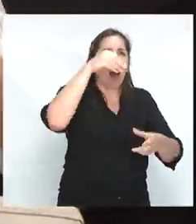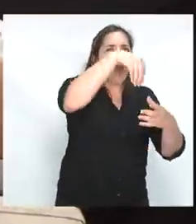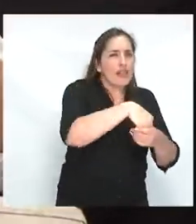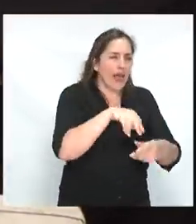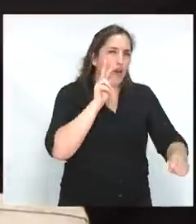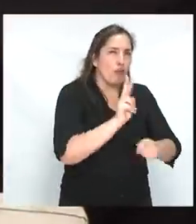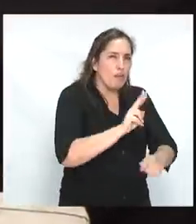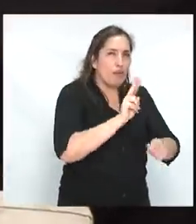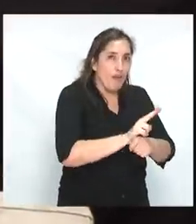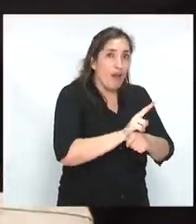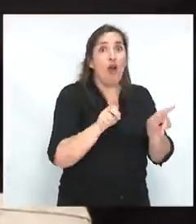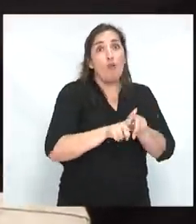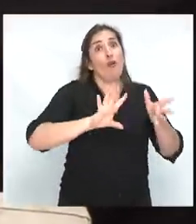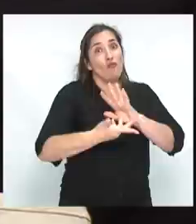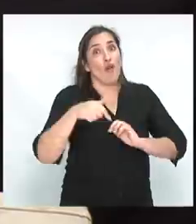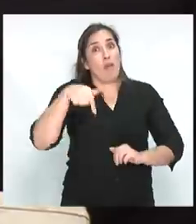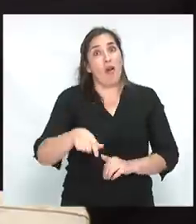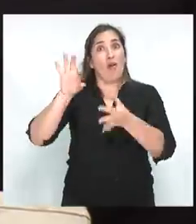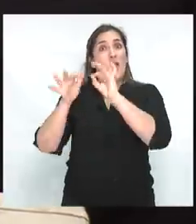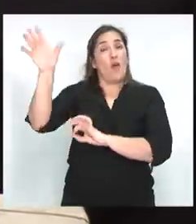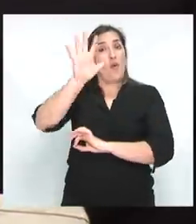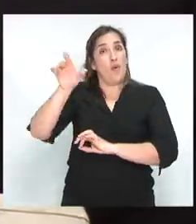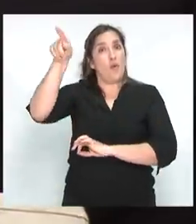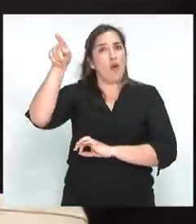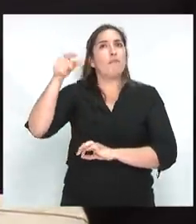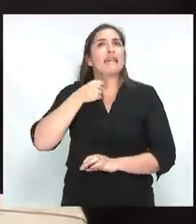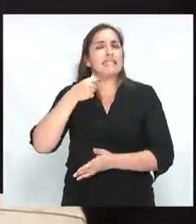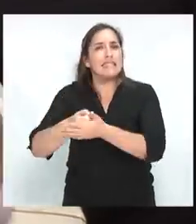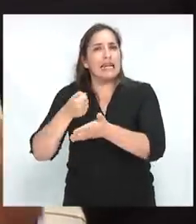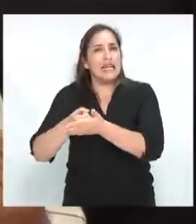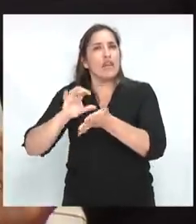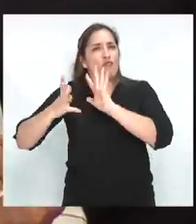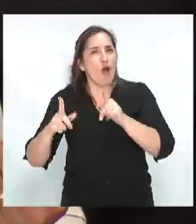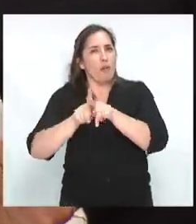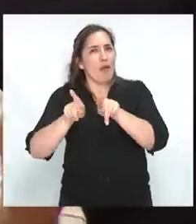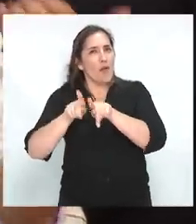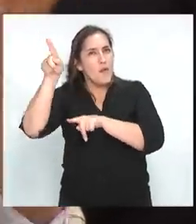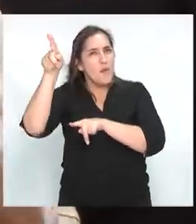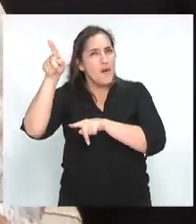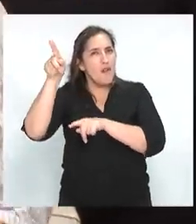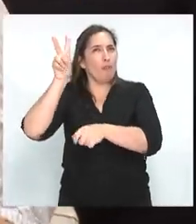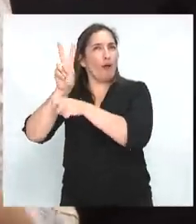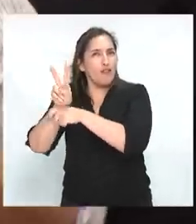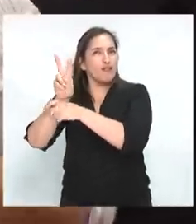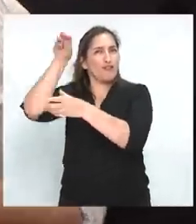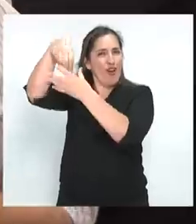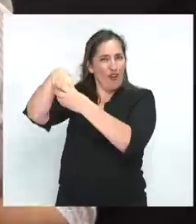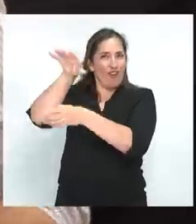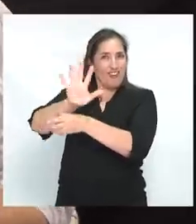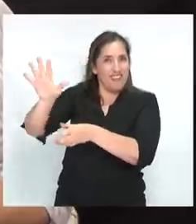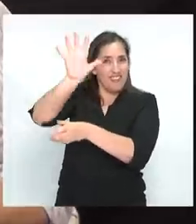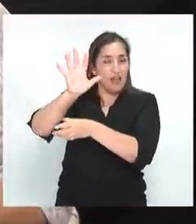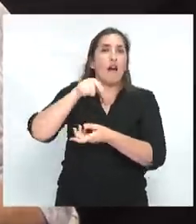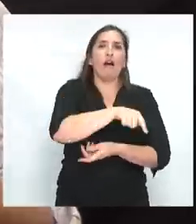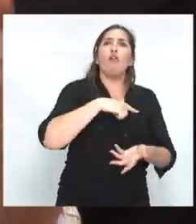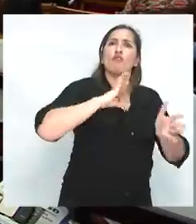que es un poco lo que ahora Europa en su lado progresista está intentando experimentar. Nuevas formas de soberanía